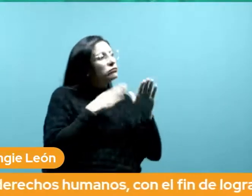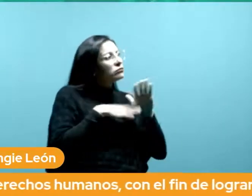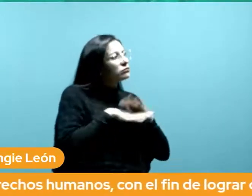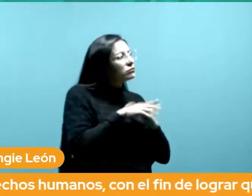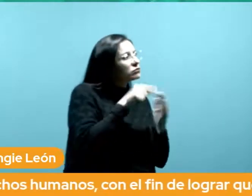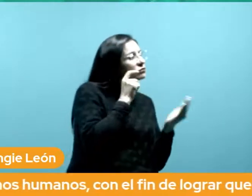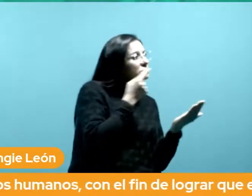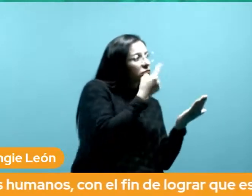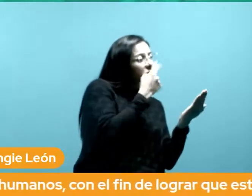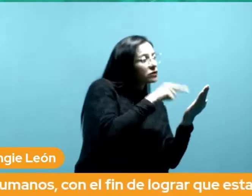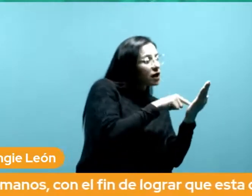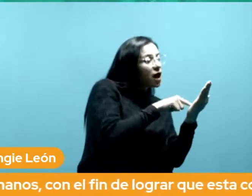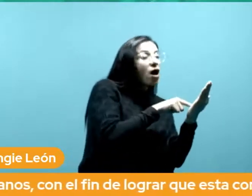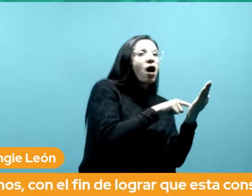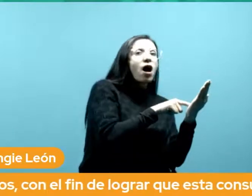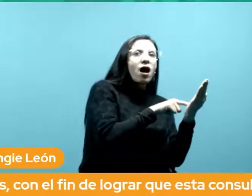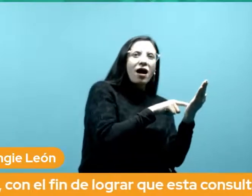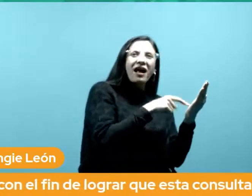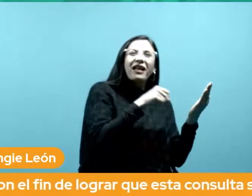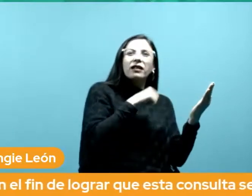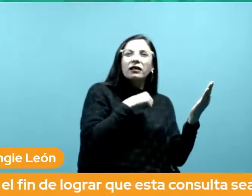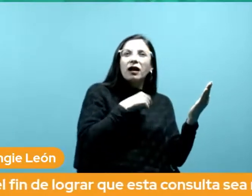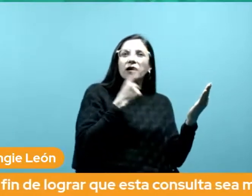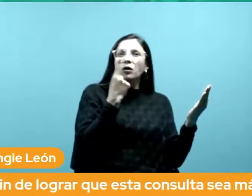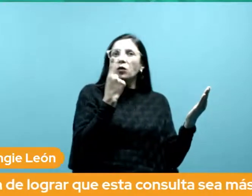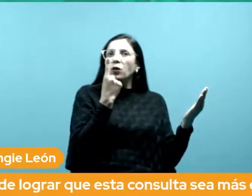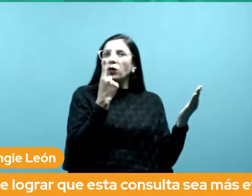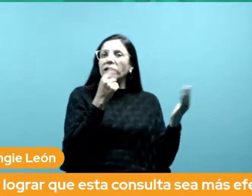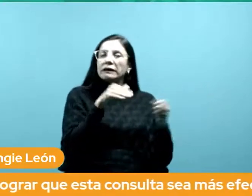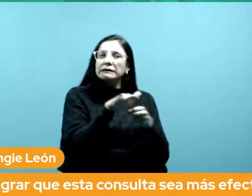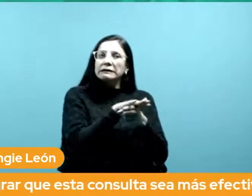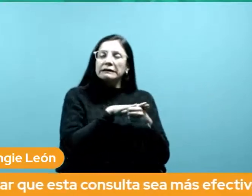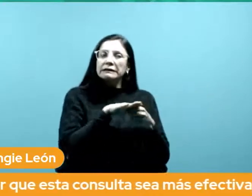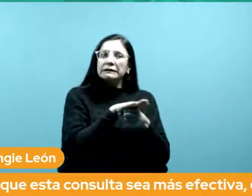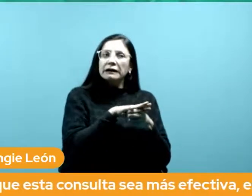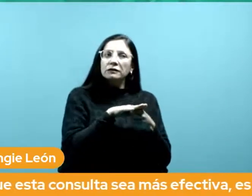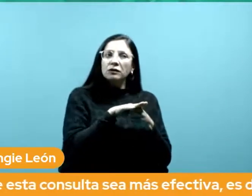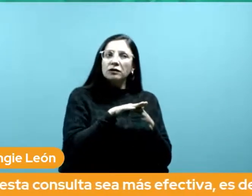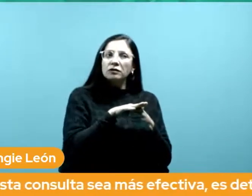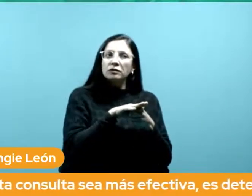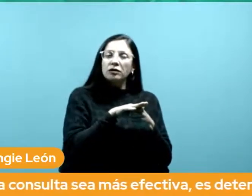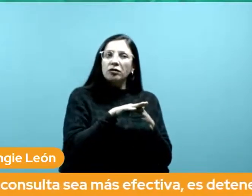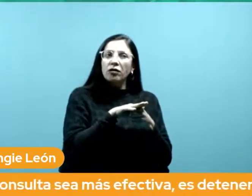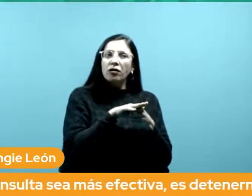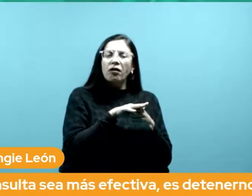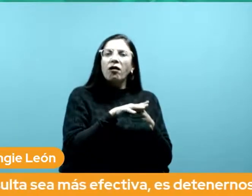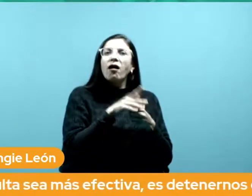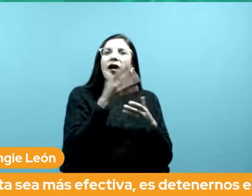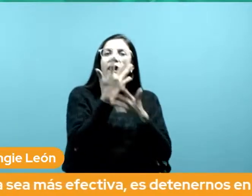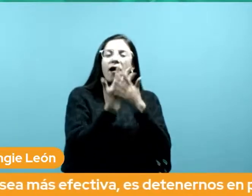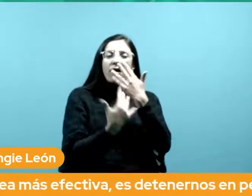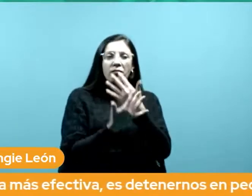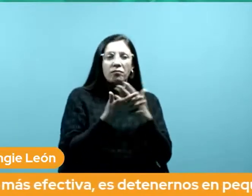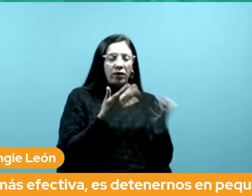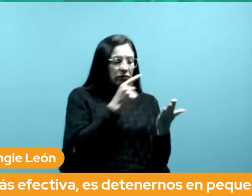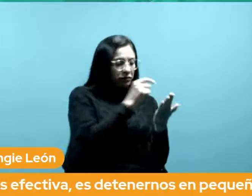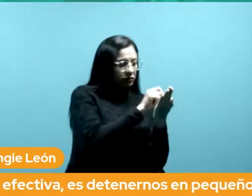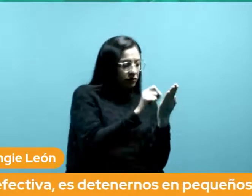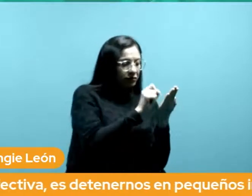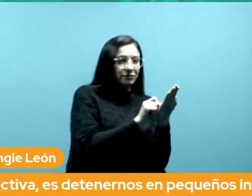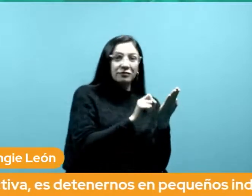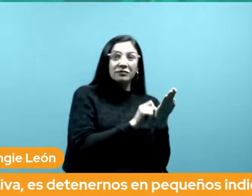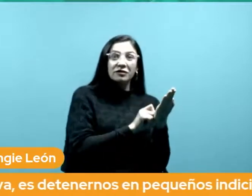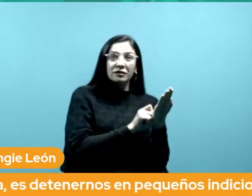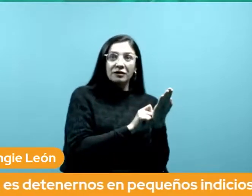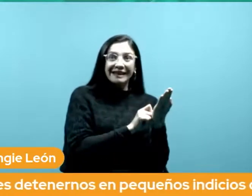pequeños indicios que muchas veces parecen notas de documentos en borrador esa es una una hermosa pista